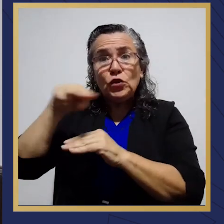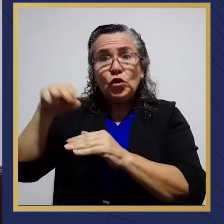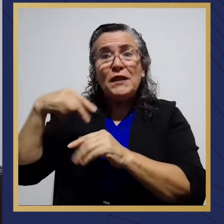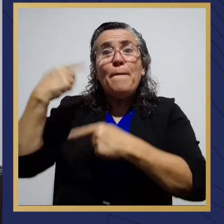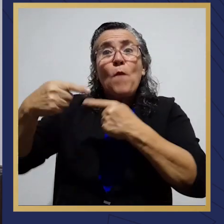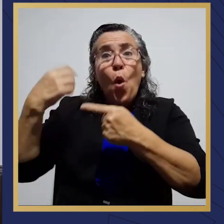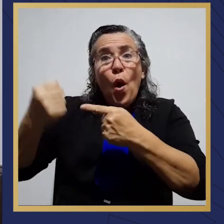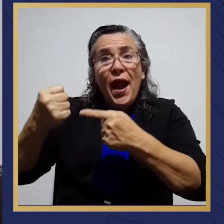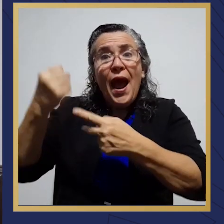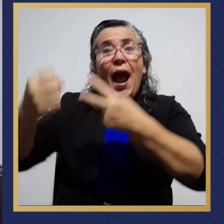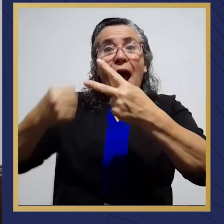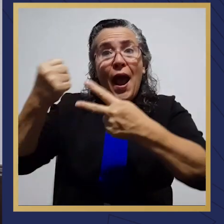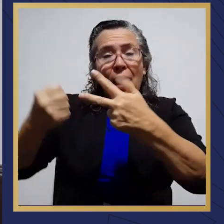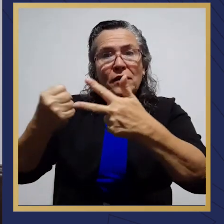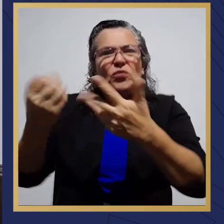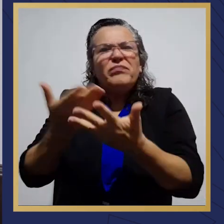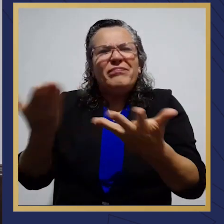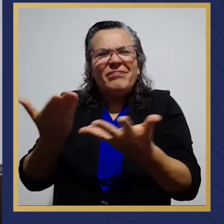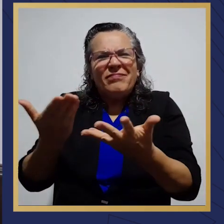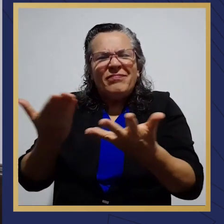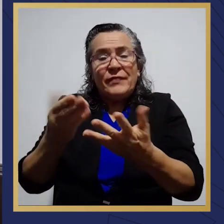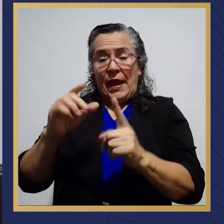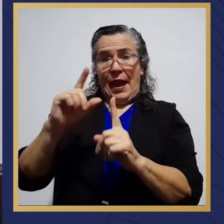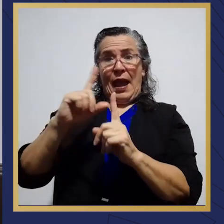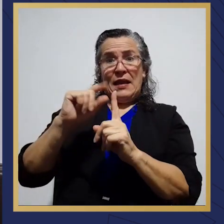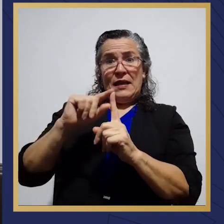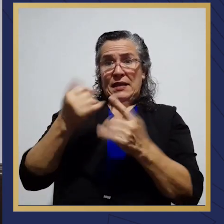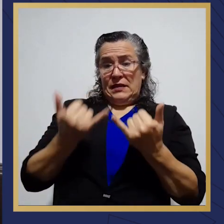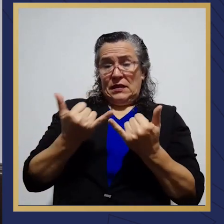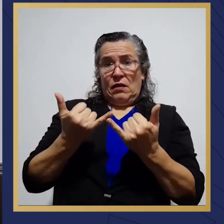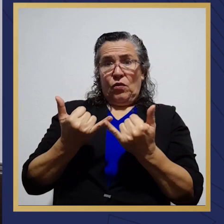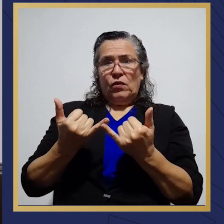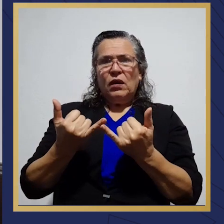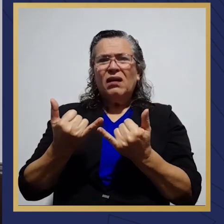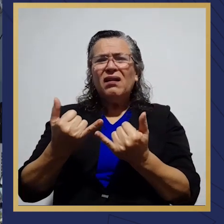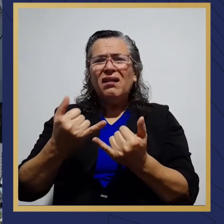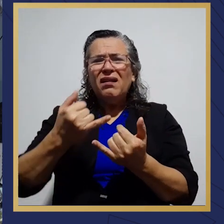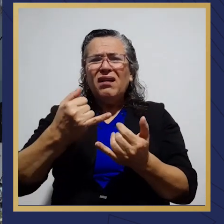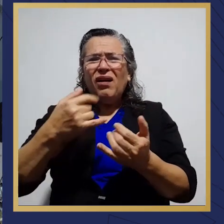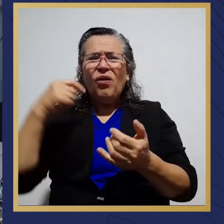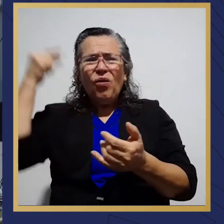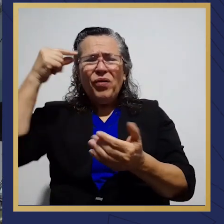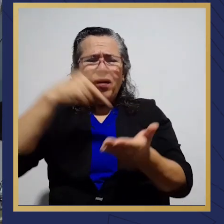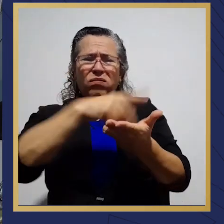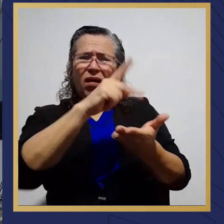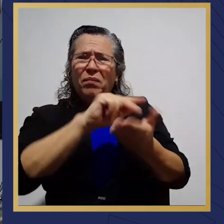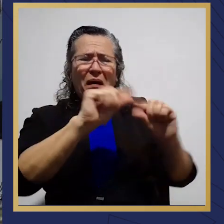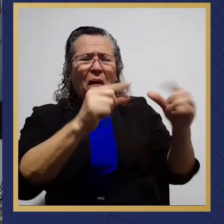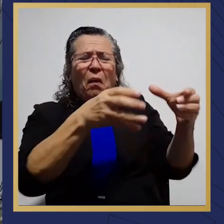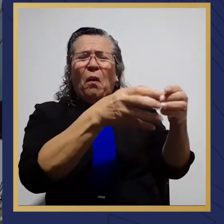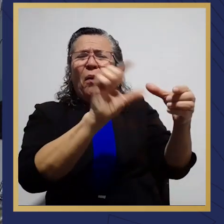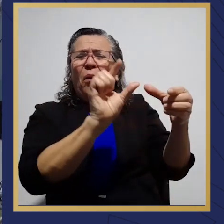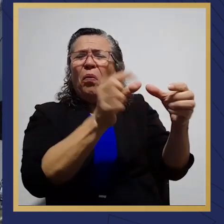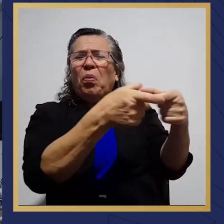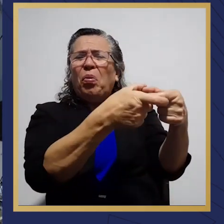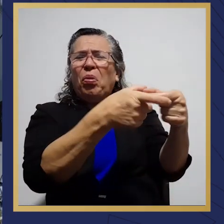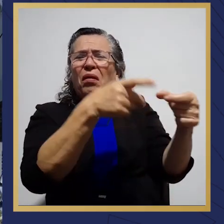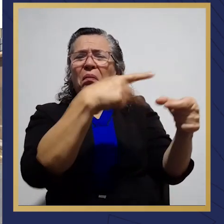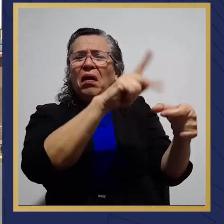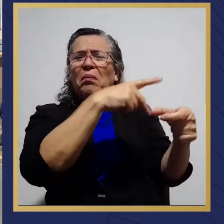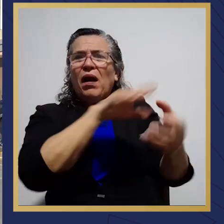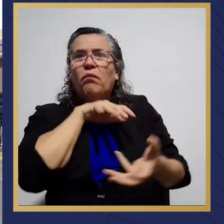en alquileres que le da el gobierno a un puñado o menos que un puñado